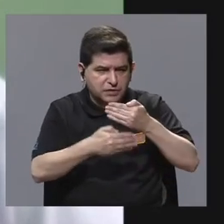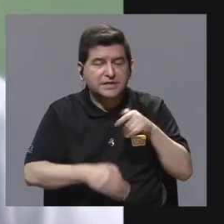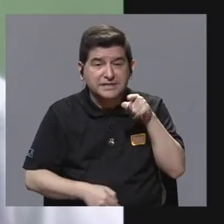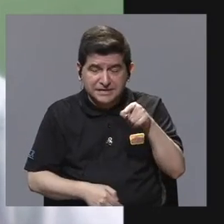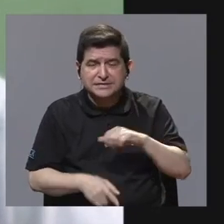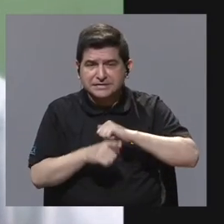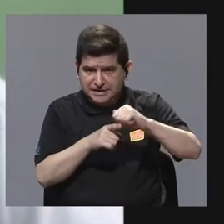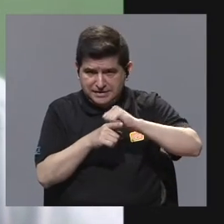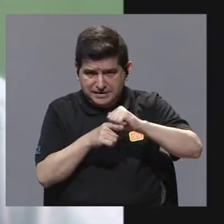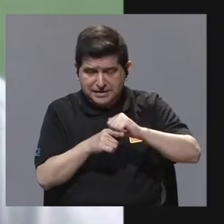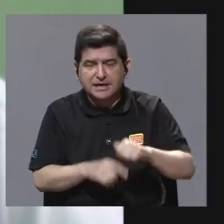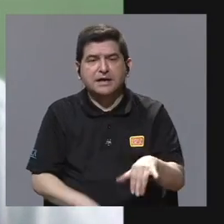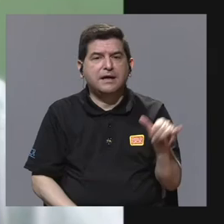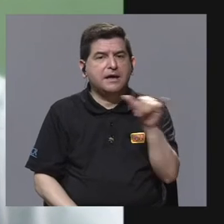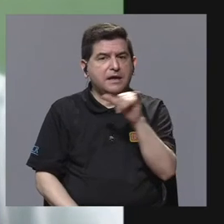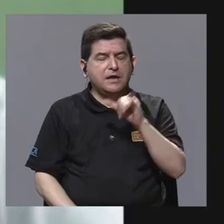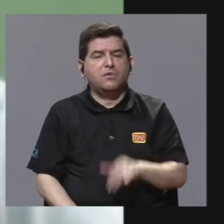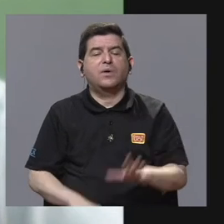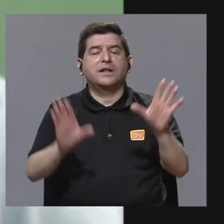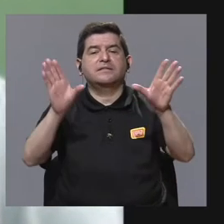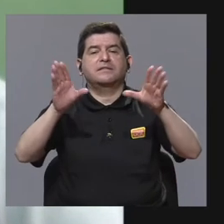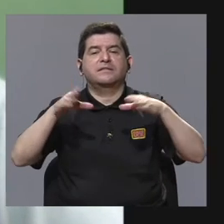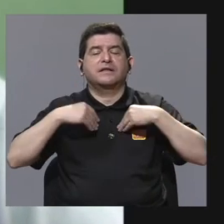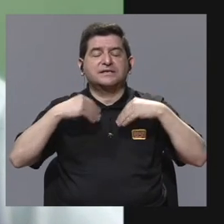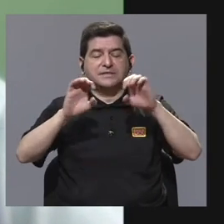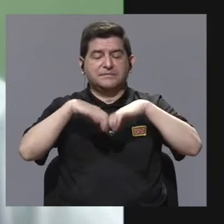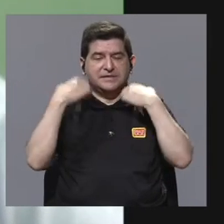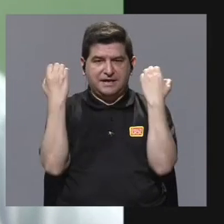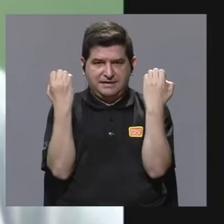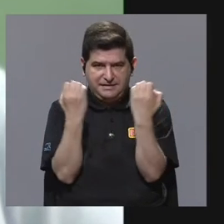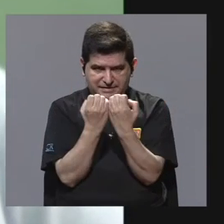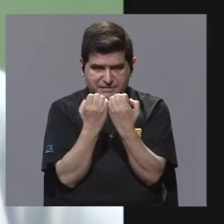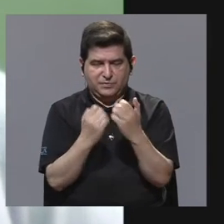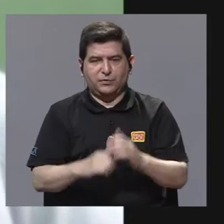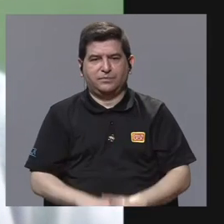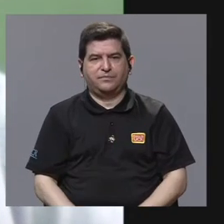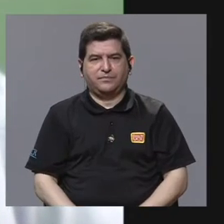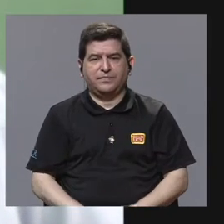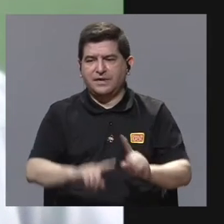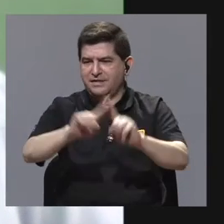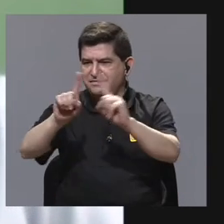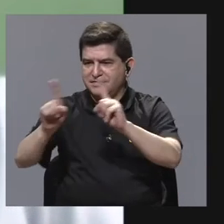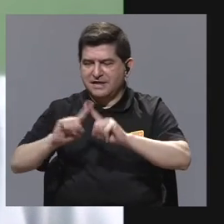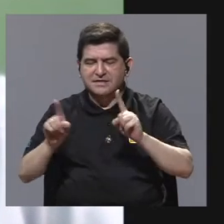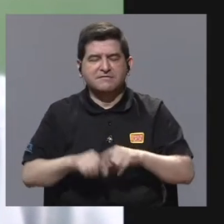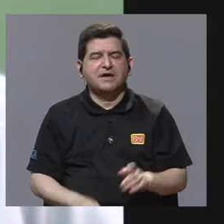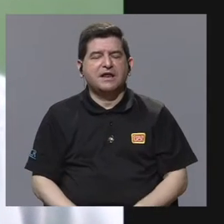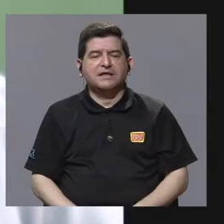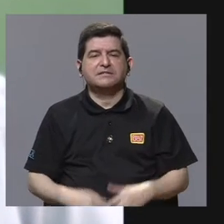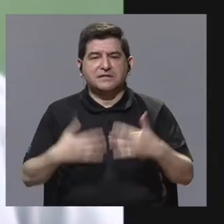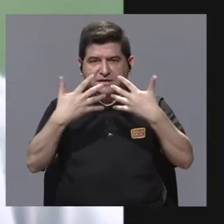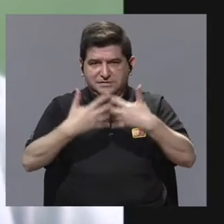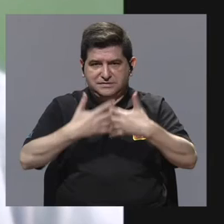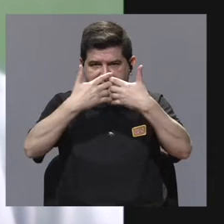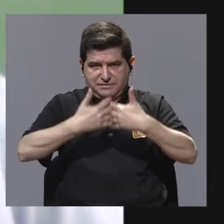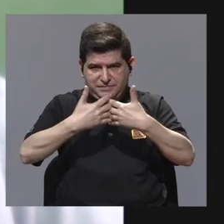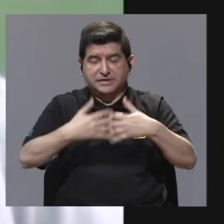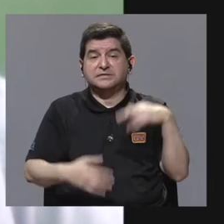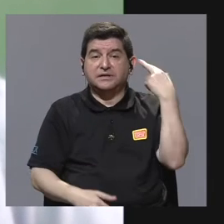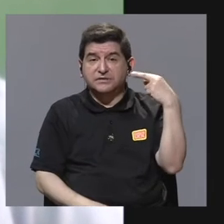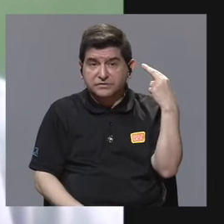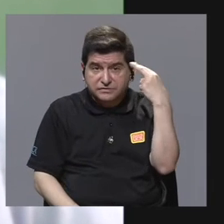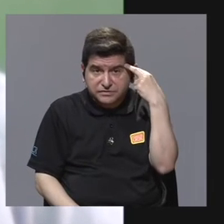de entrenamiento, también el proceso de aceptación del equipamiento de los diversos proveedores, ¿verdad?